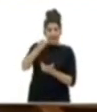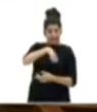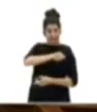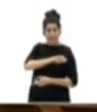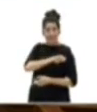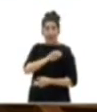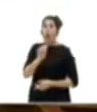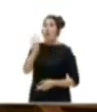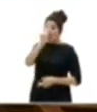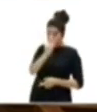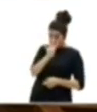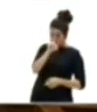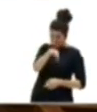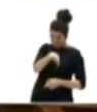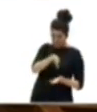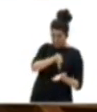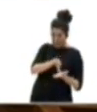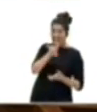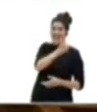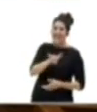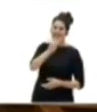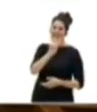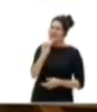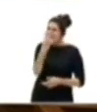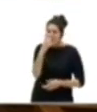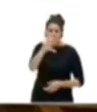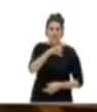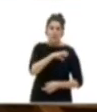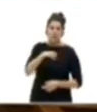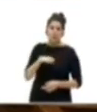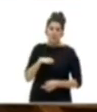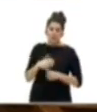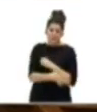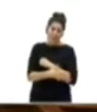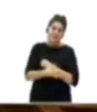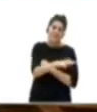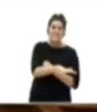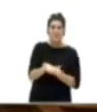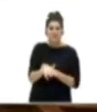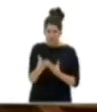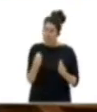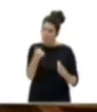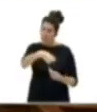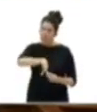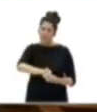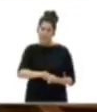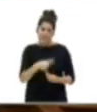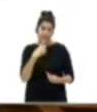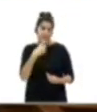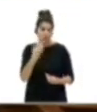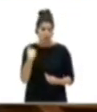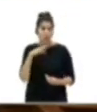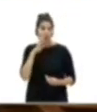cuatro son Canarias. Somos la primera comunidad autónoma en pobreza infantil. Muchos de ustedes ya anteriormente han dado este dato,